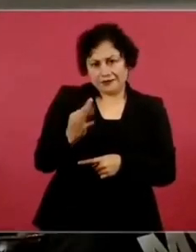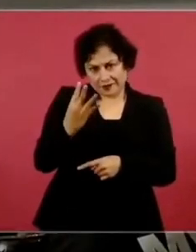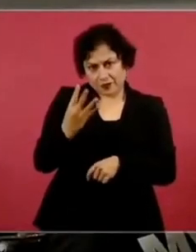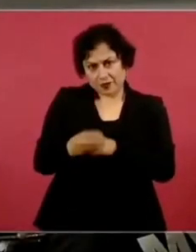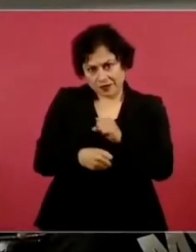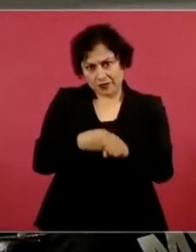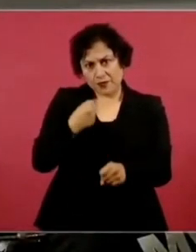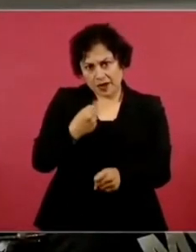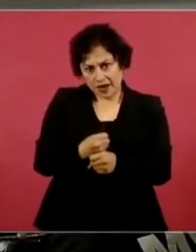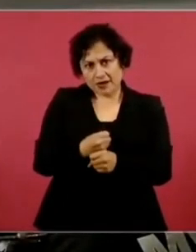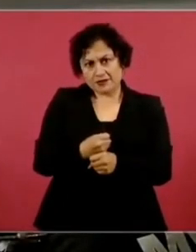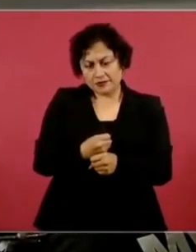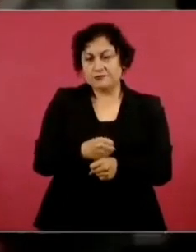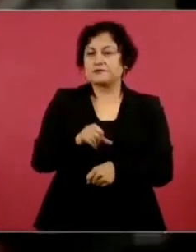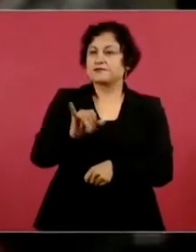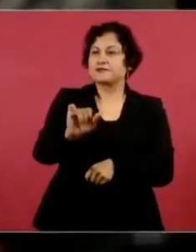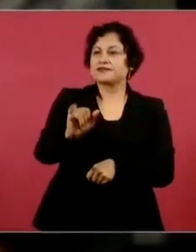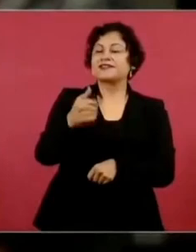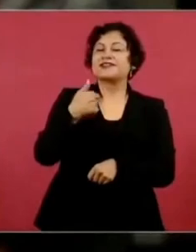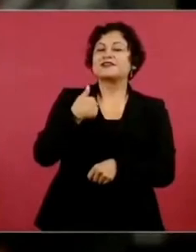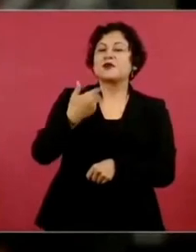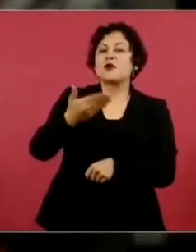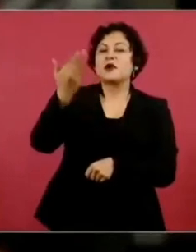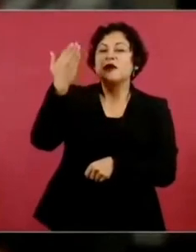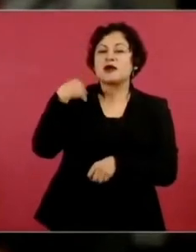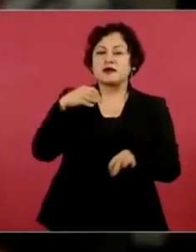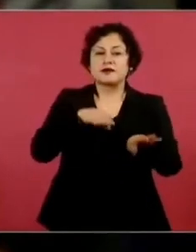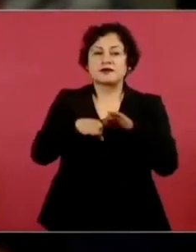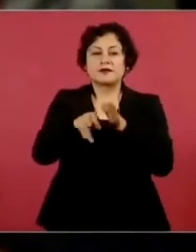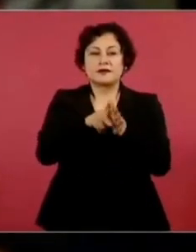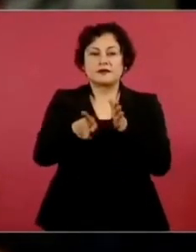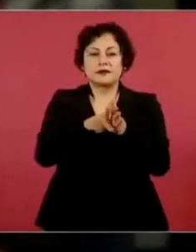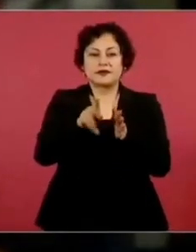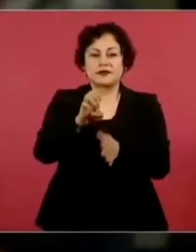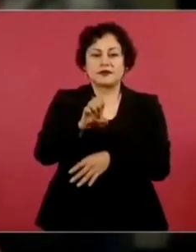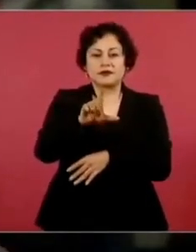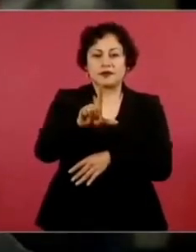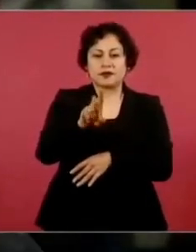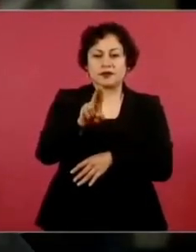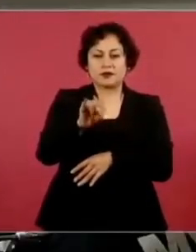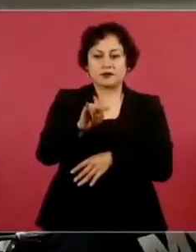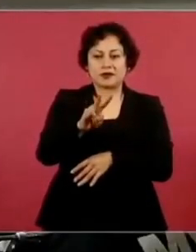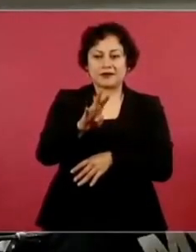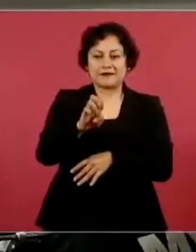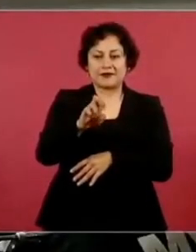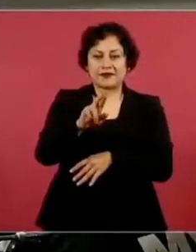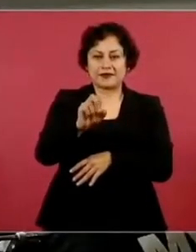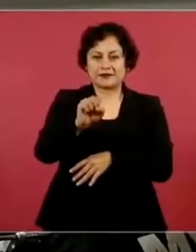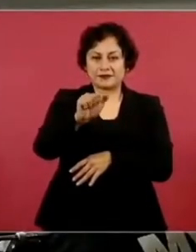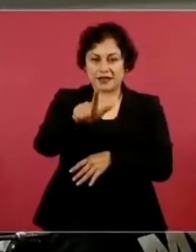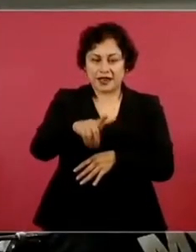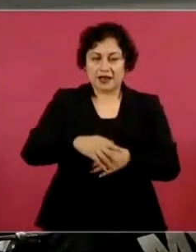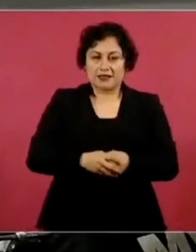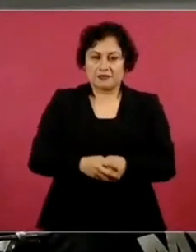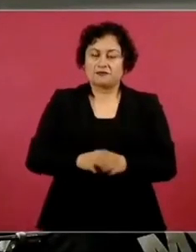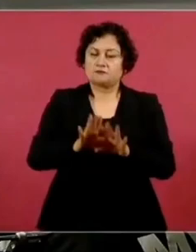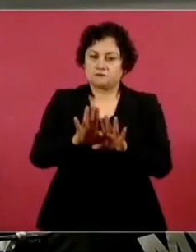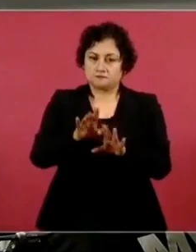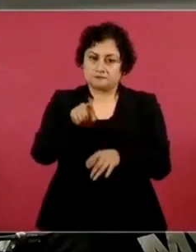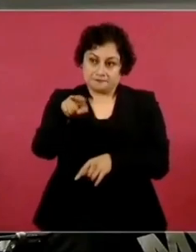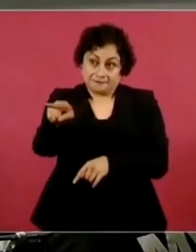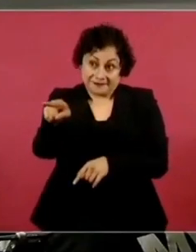Sí, trabajaba yo en el periódico El Universal. En El Universal. Entonces, le hace una entrevista que